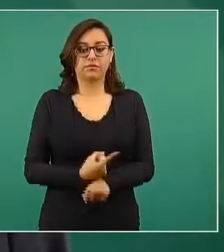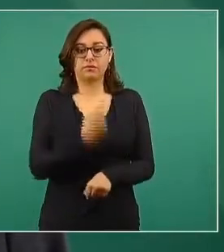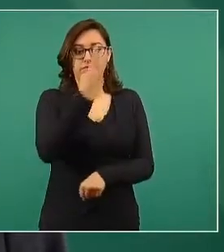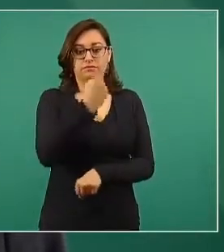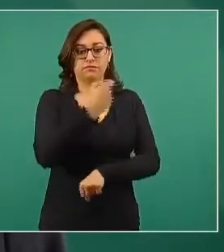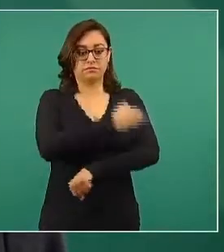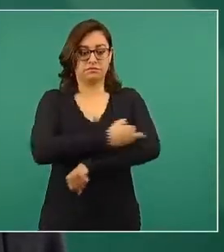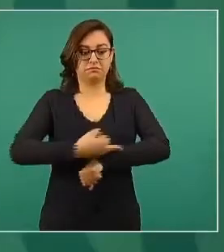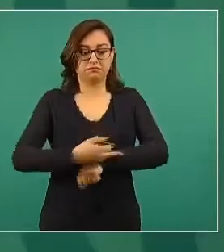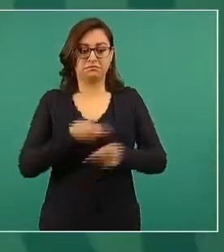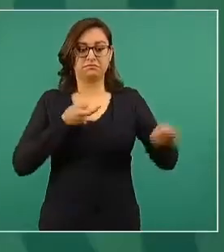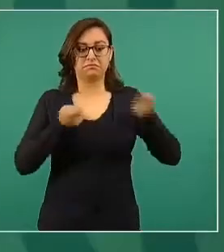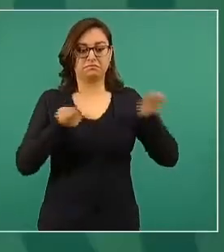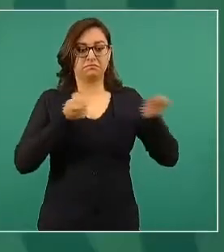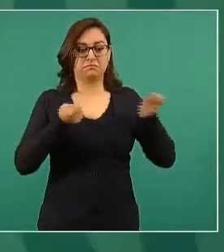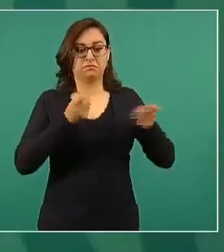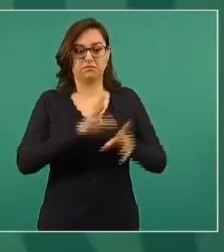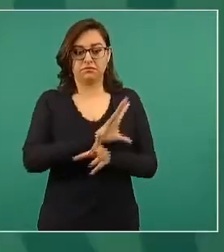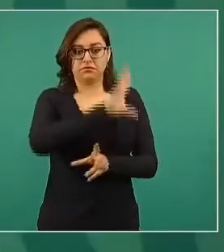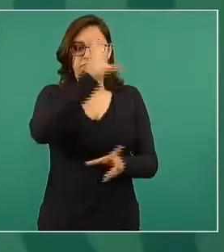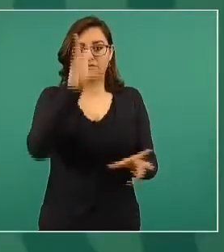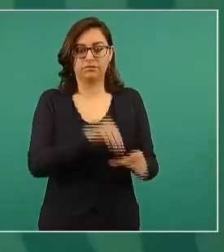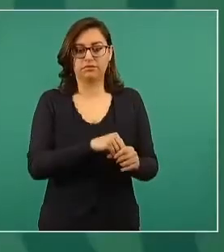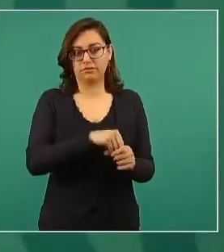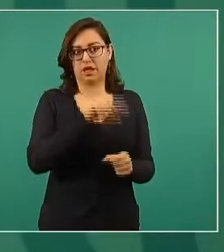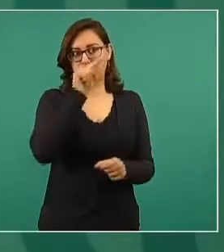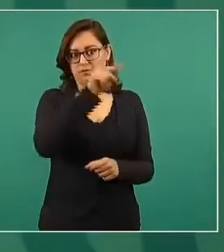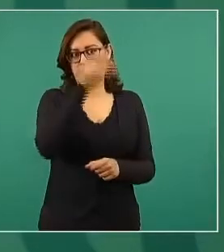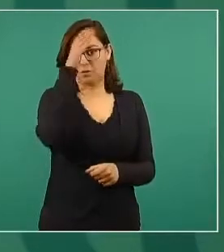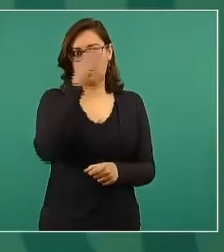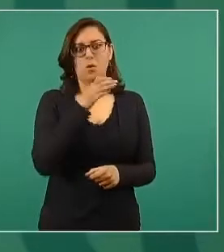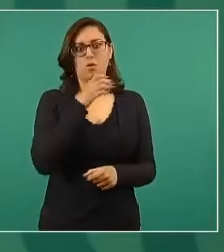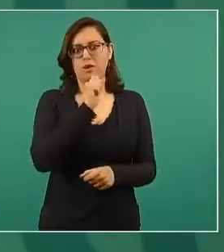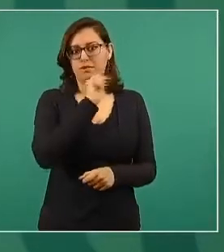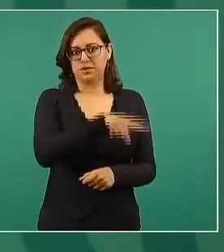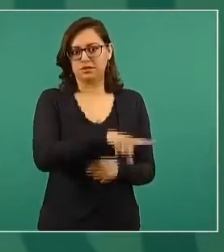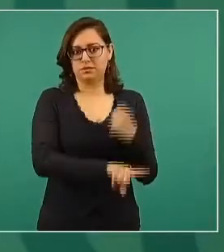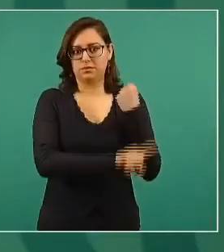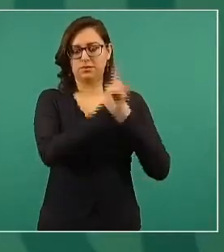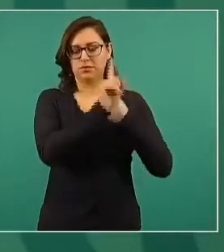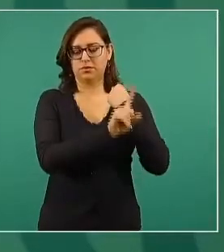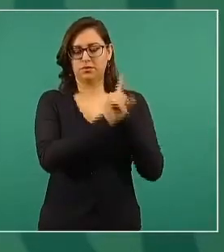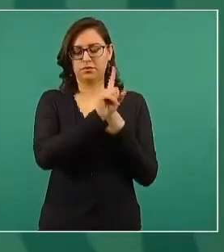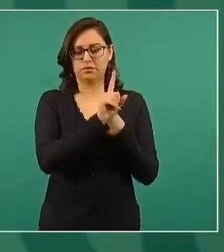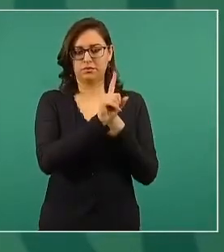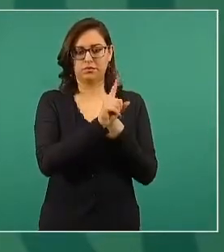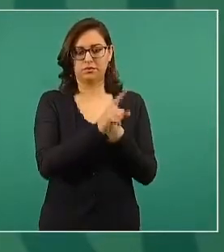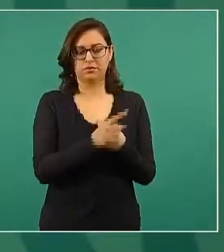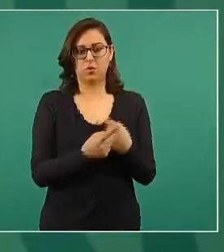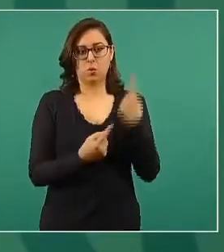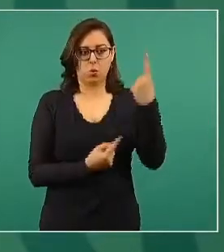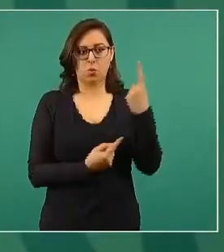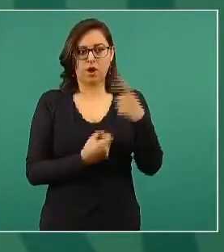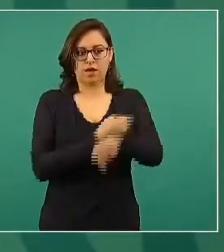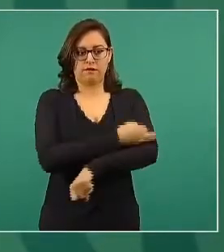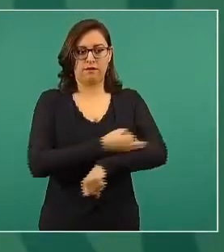y un gran empresario.